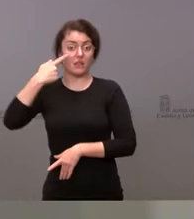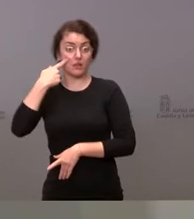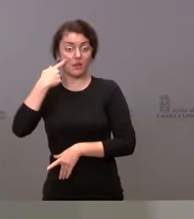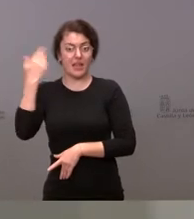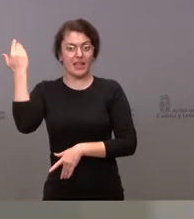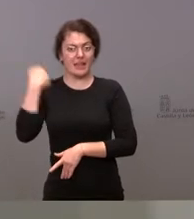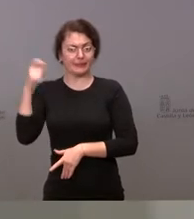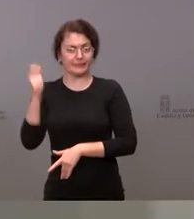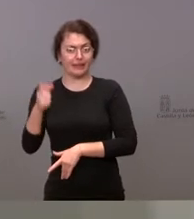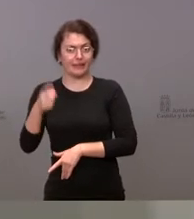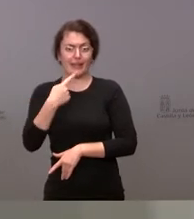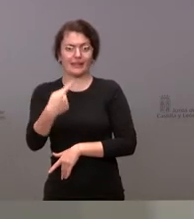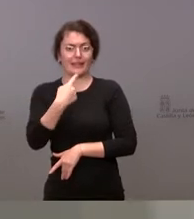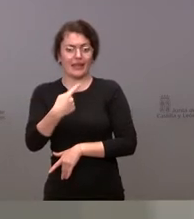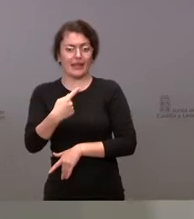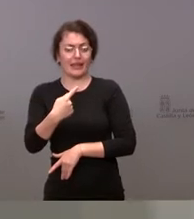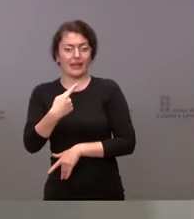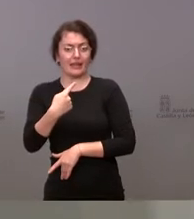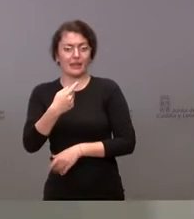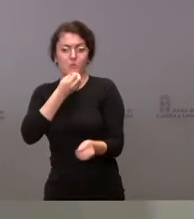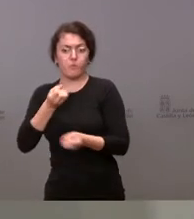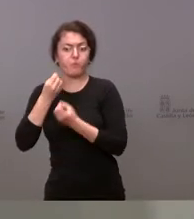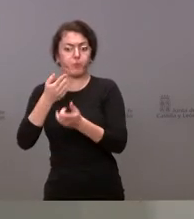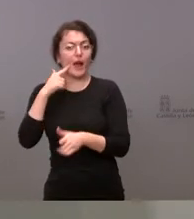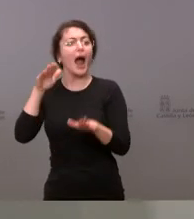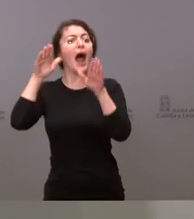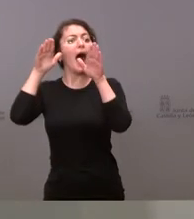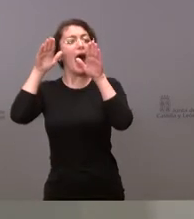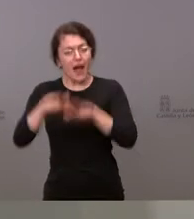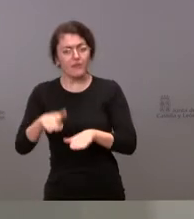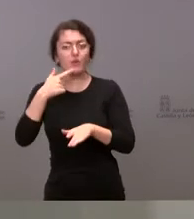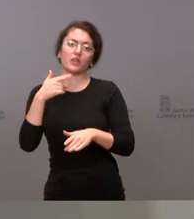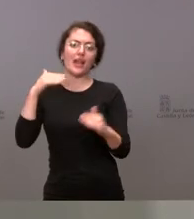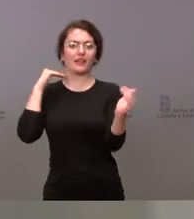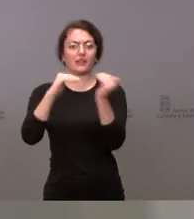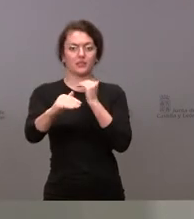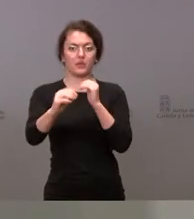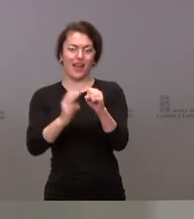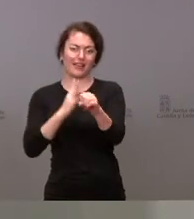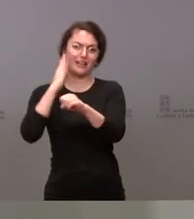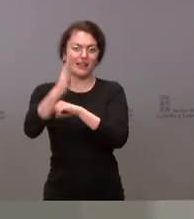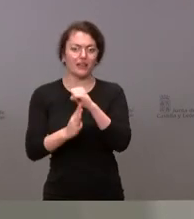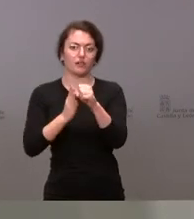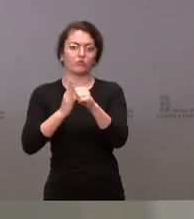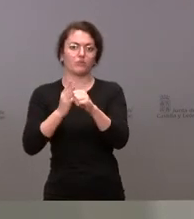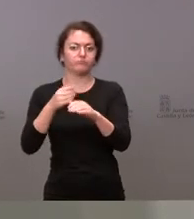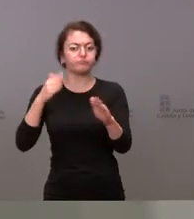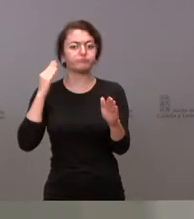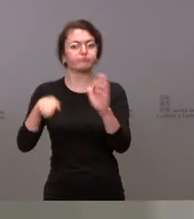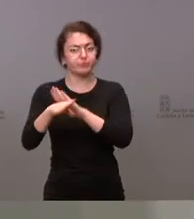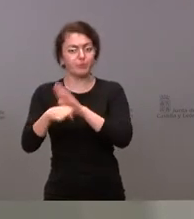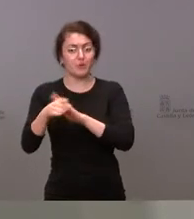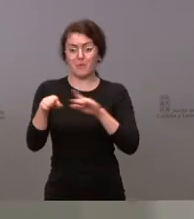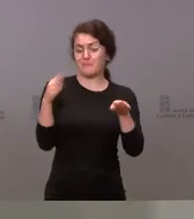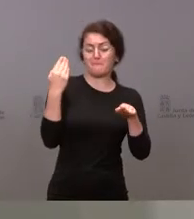se ha manifestado a favor de la estabilidad y de agotar la legislatura. Ese es el interés también de Por Ávila.